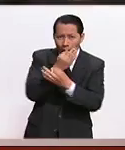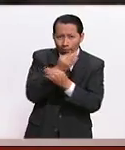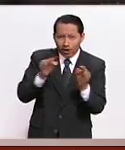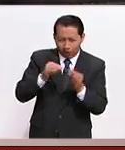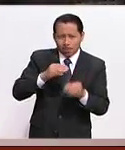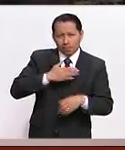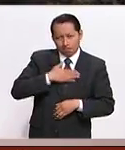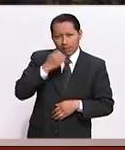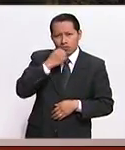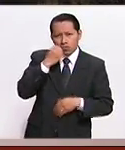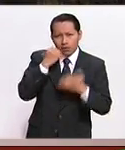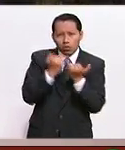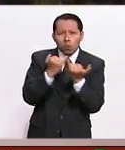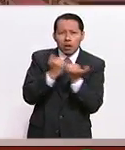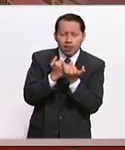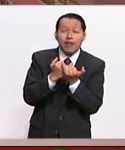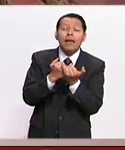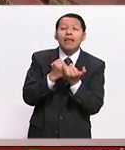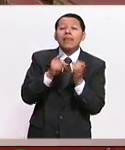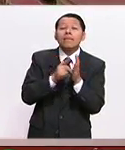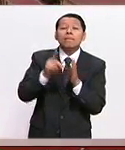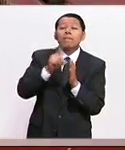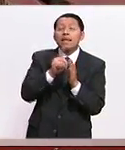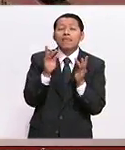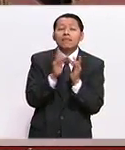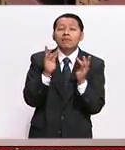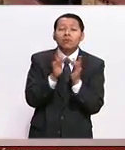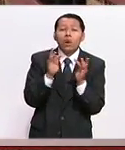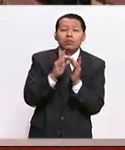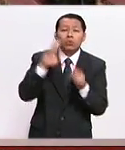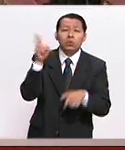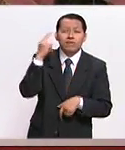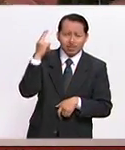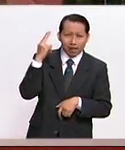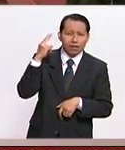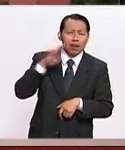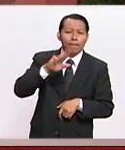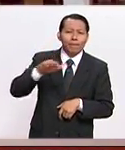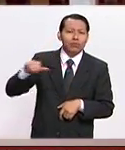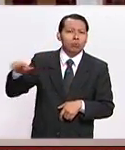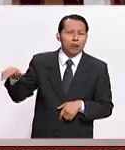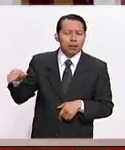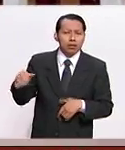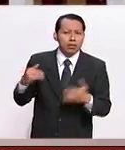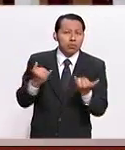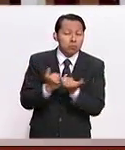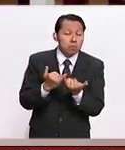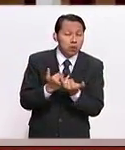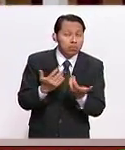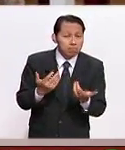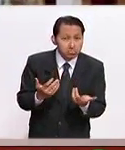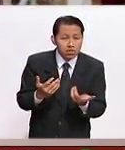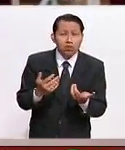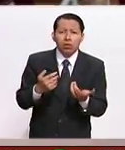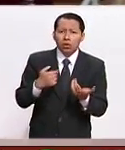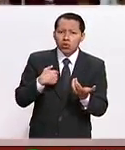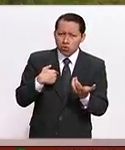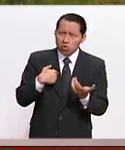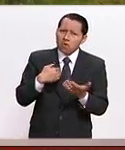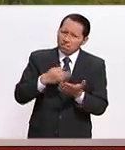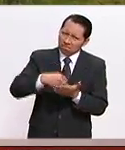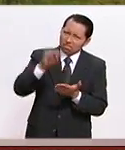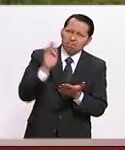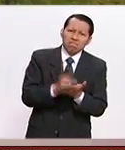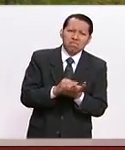facultad y el Departamento de Vinculación de la Universidad Michoacana. Y tuve la valentía pues